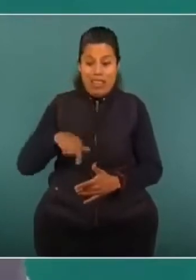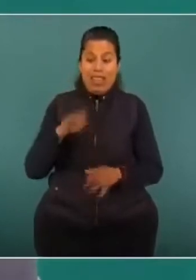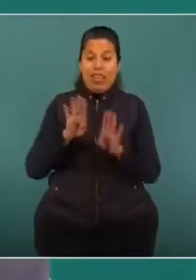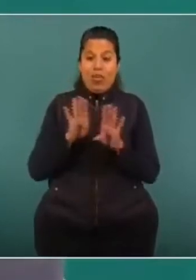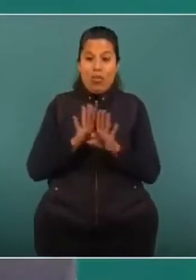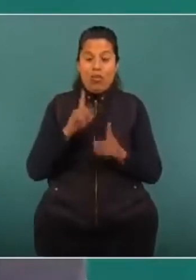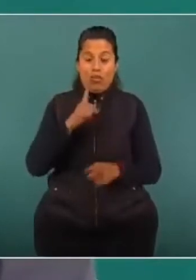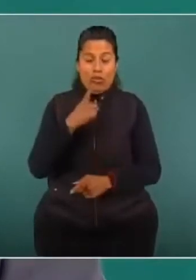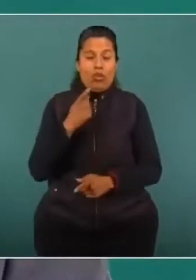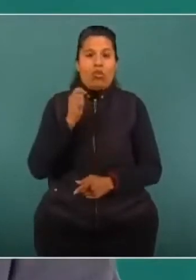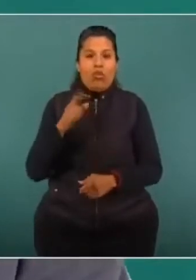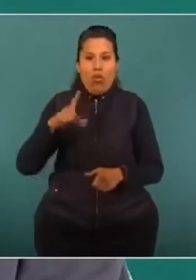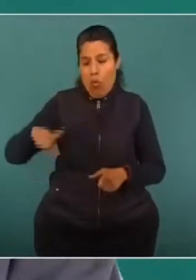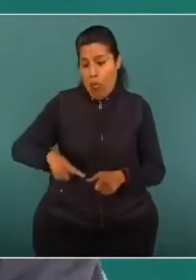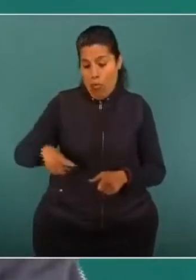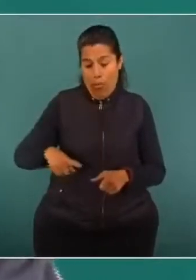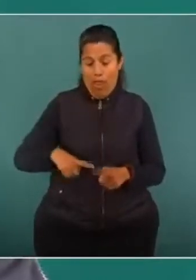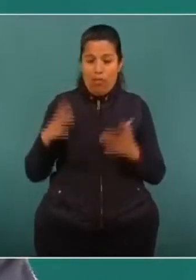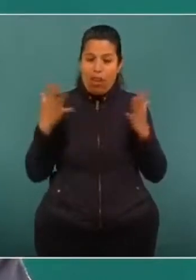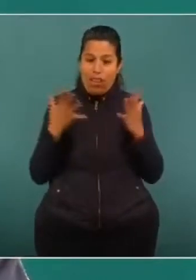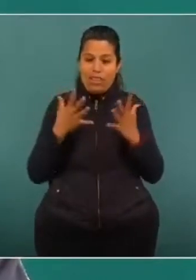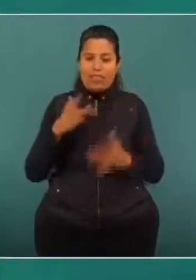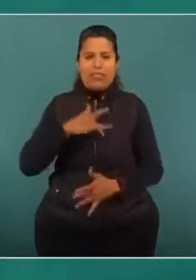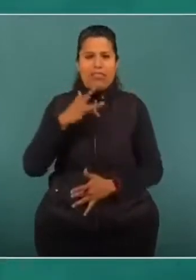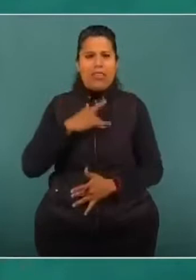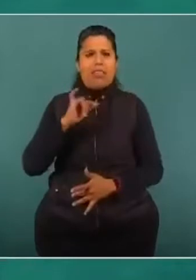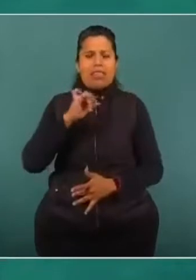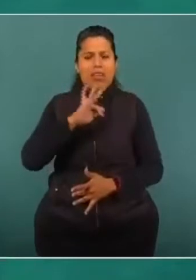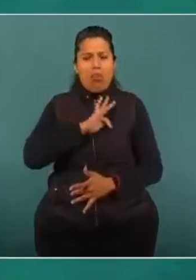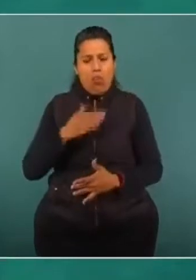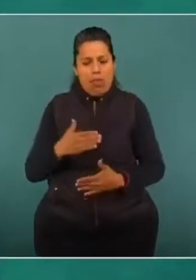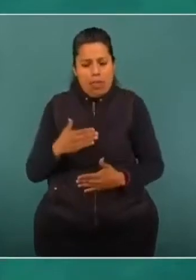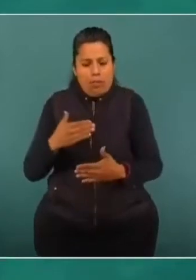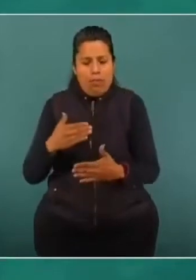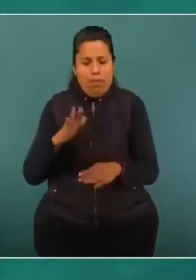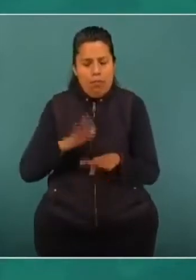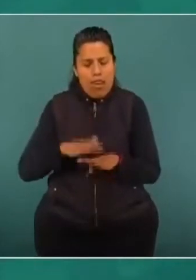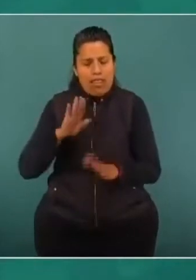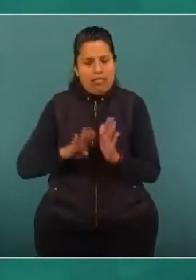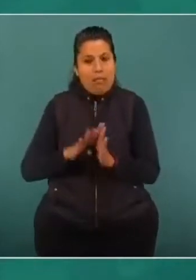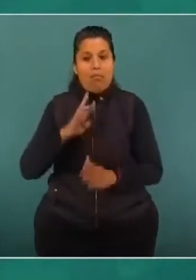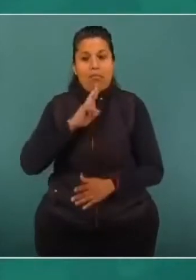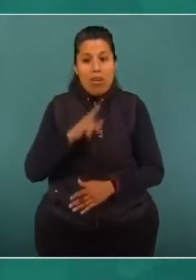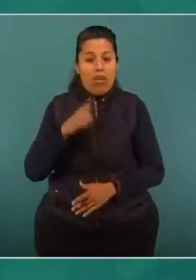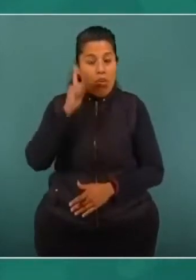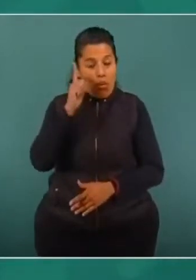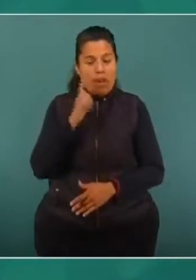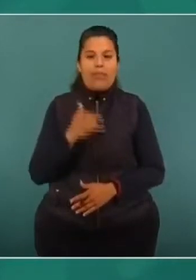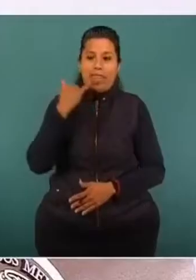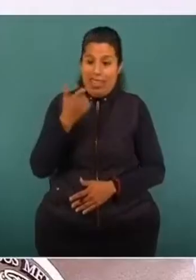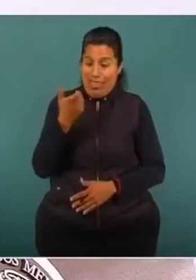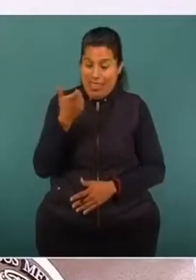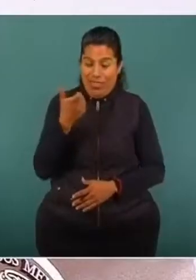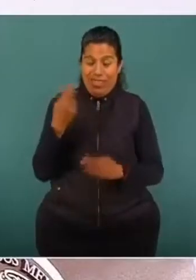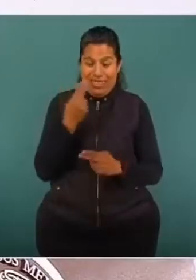distintos órganos de gobierno podrán sacarnos adelante ante estas emergencias. La reactivación económica